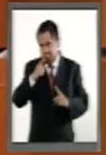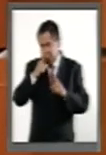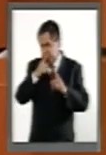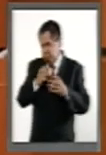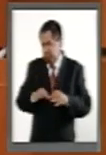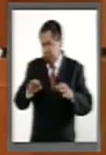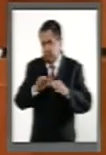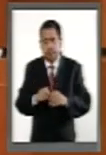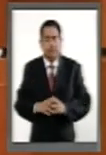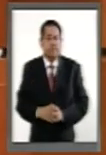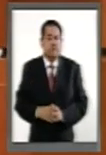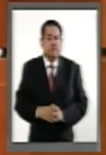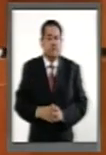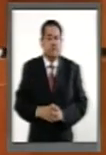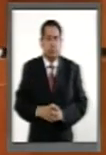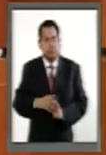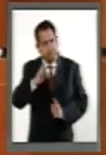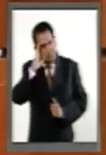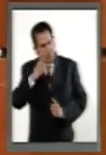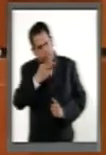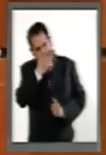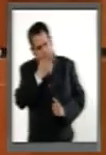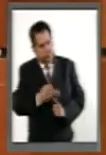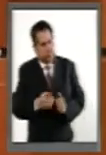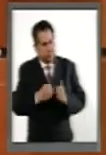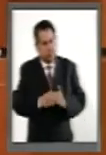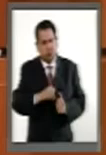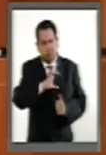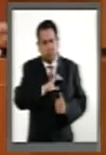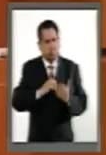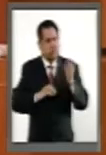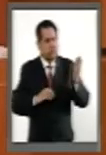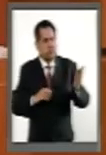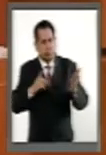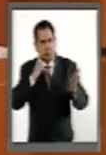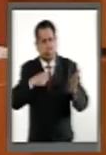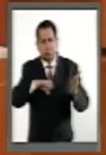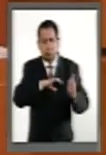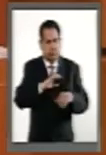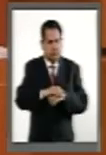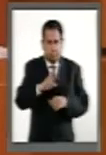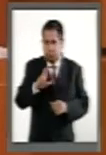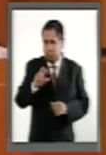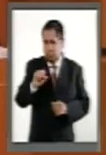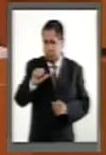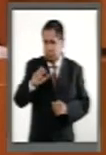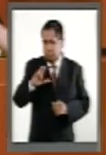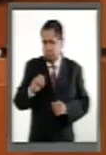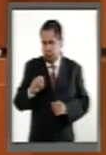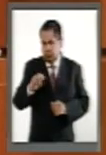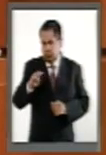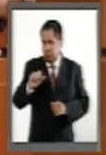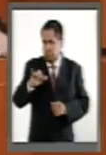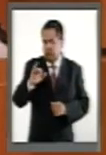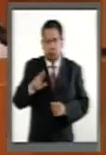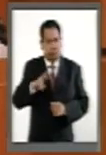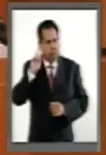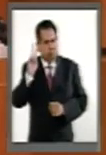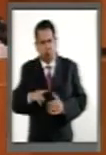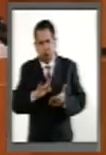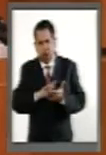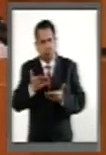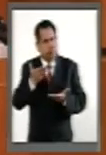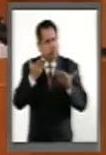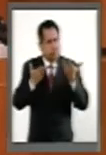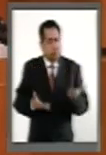Saludo afectuosamente a nuestra amiga Rosario Marín, a quien merecidamente hoy